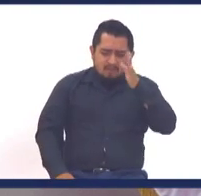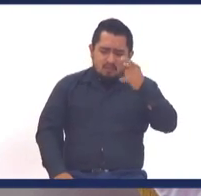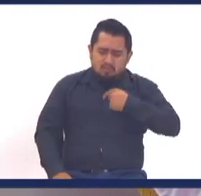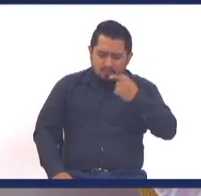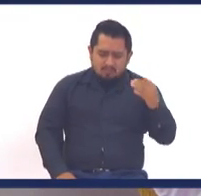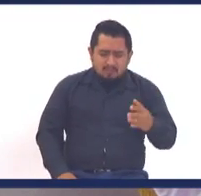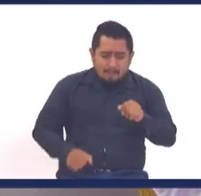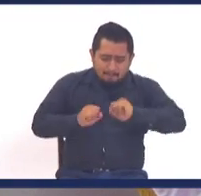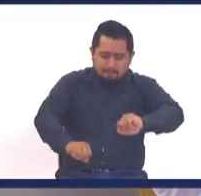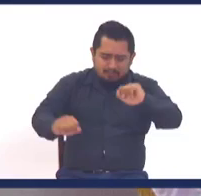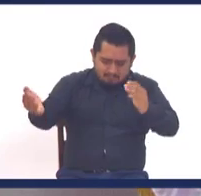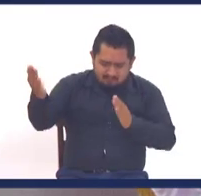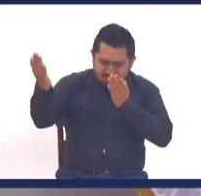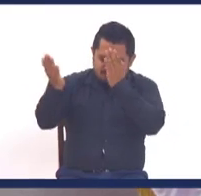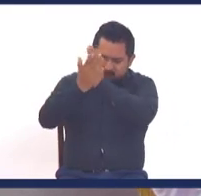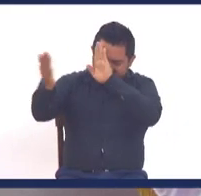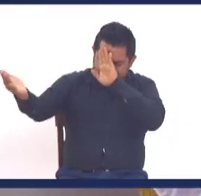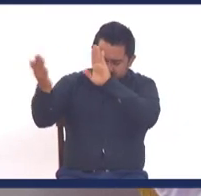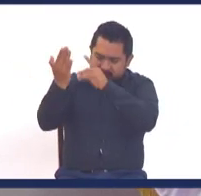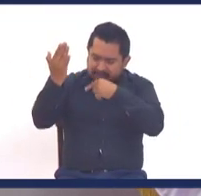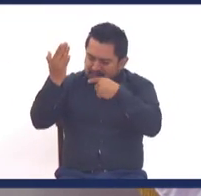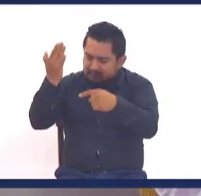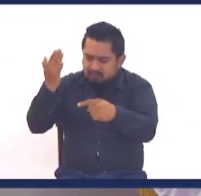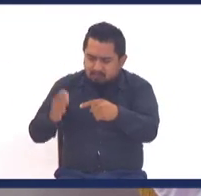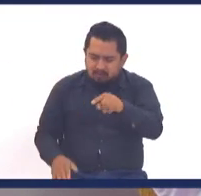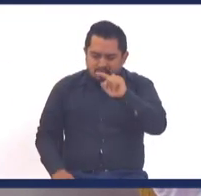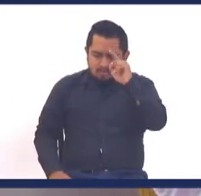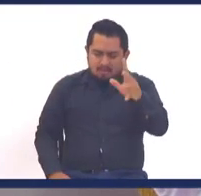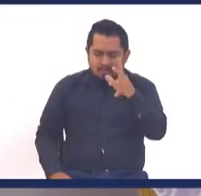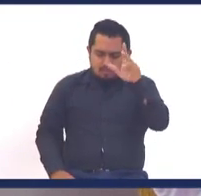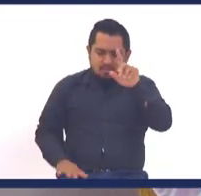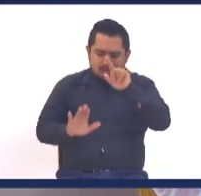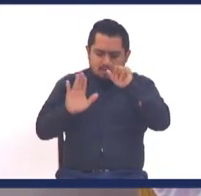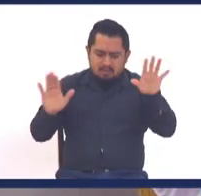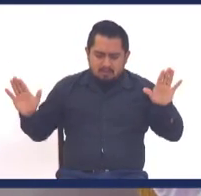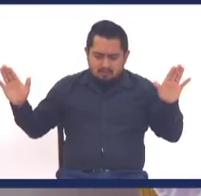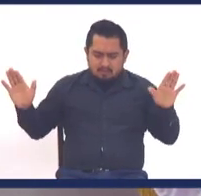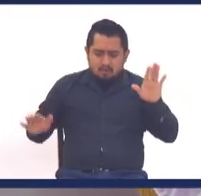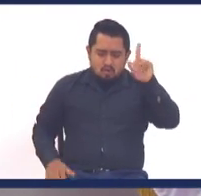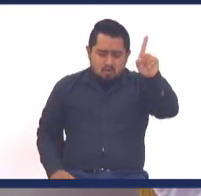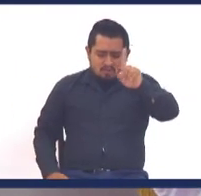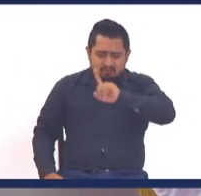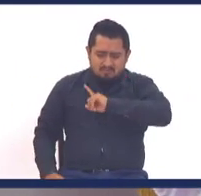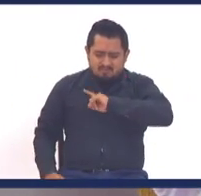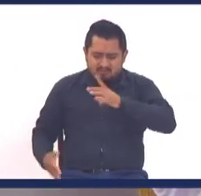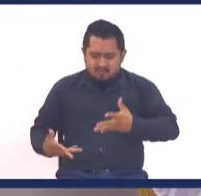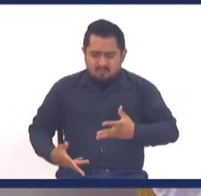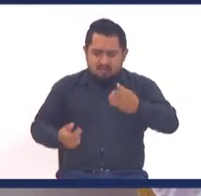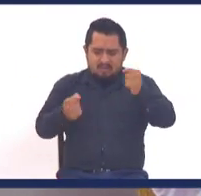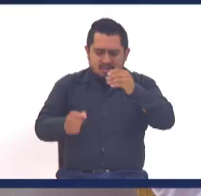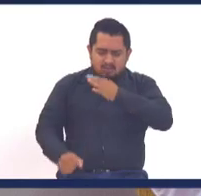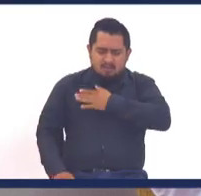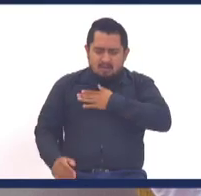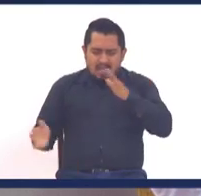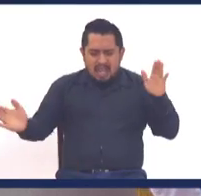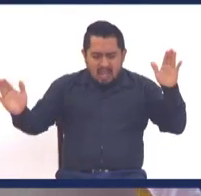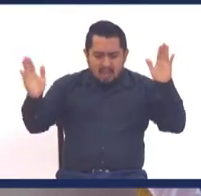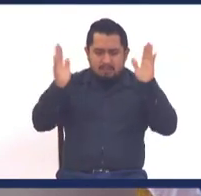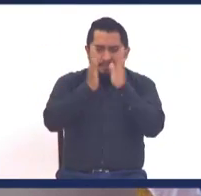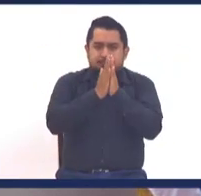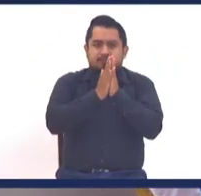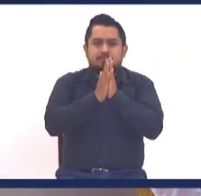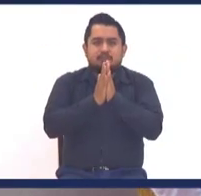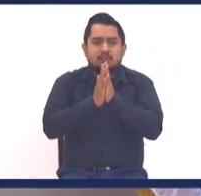muera, puede estar en tu presencia, siempre, en Cristo Jesús, hoy te declaro, mi Señor y mi Salvador, y la iglesia dice,